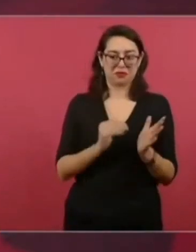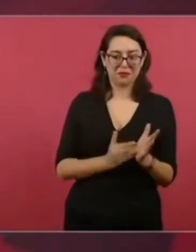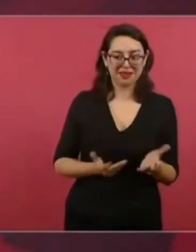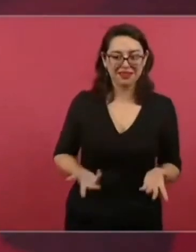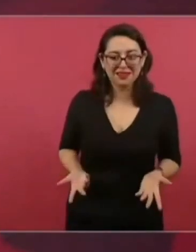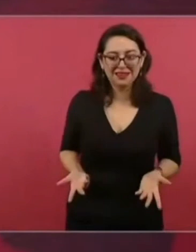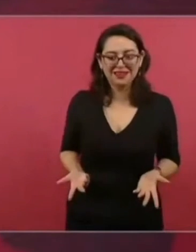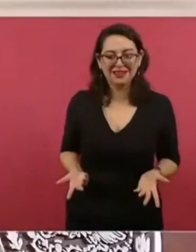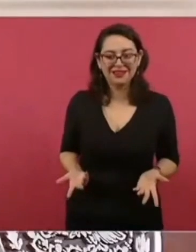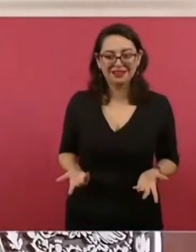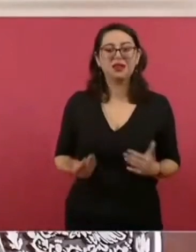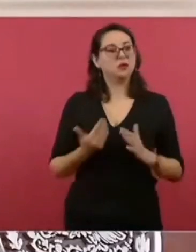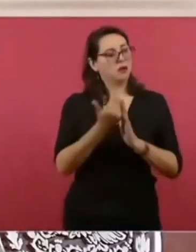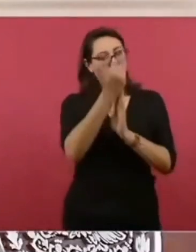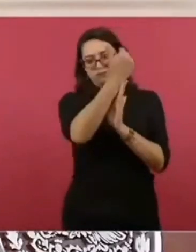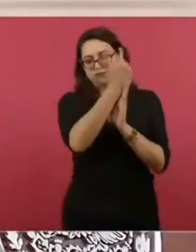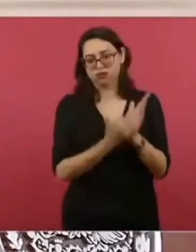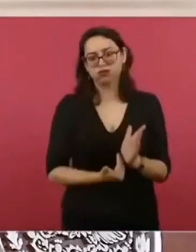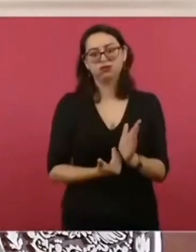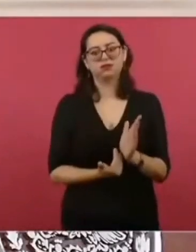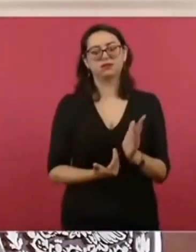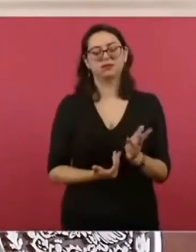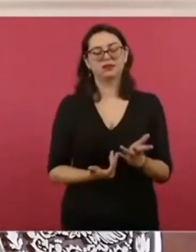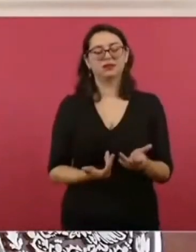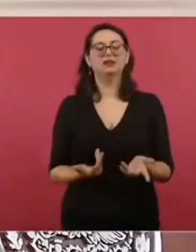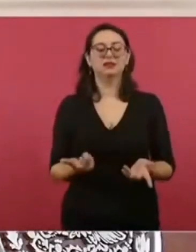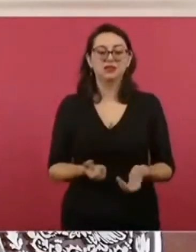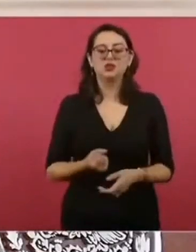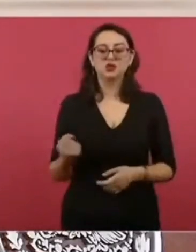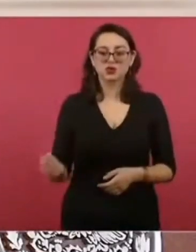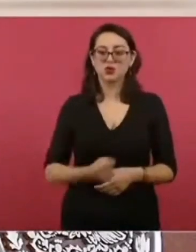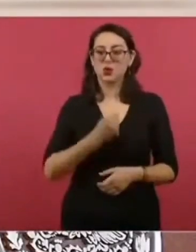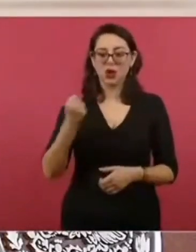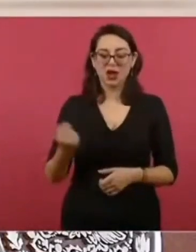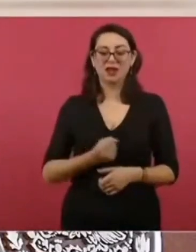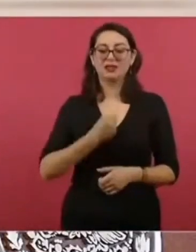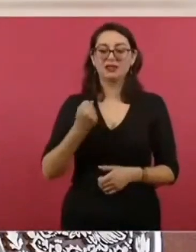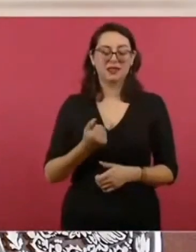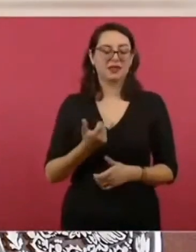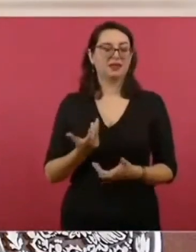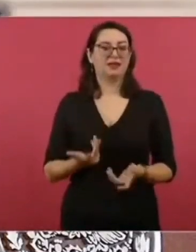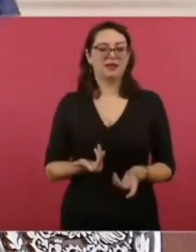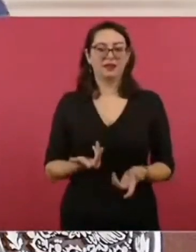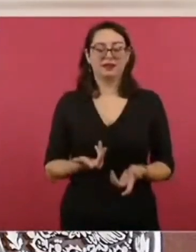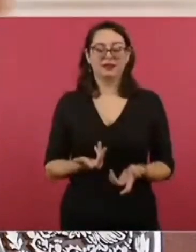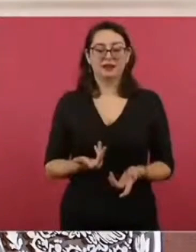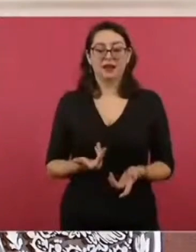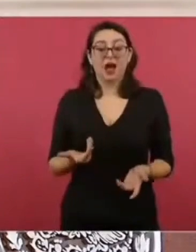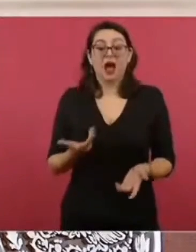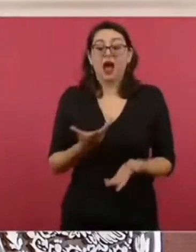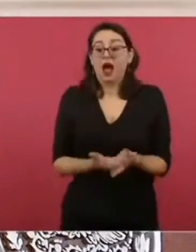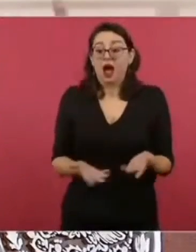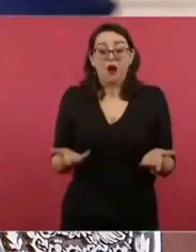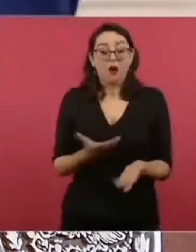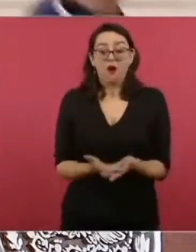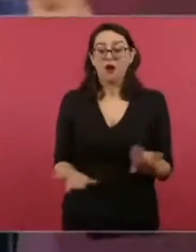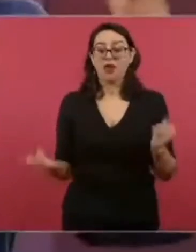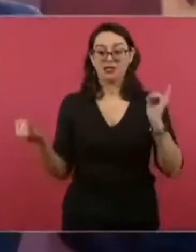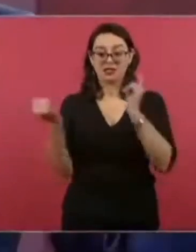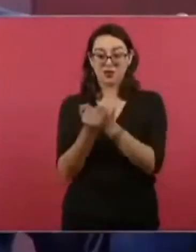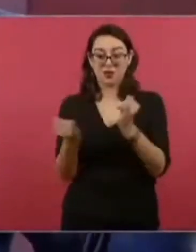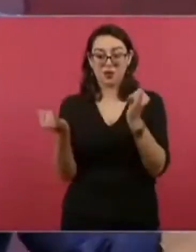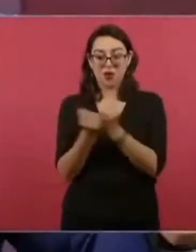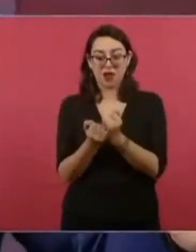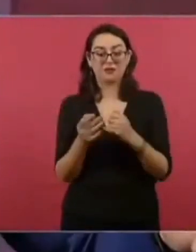se ha ido avanzando. Pues es lo mismo. Es decir, ay, si les